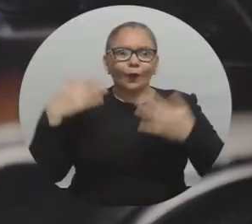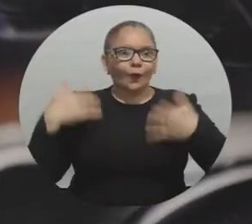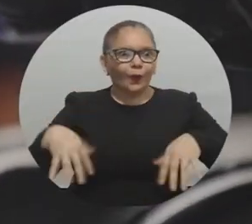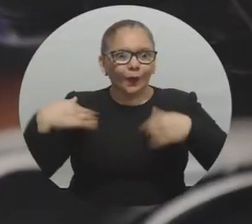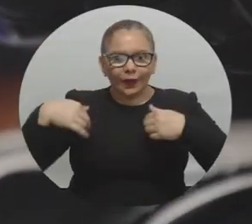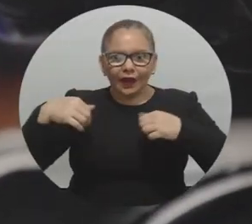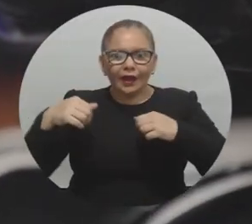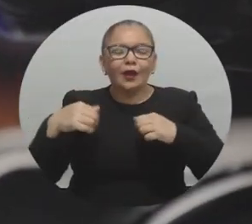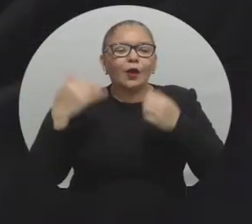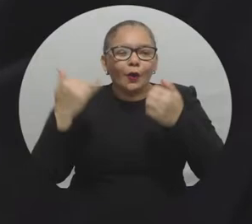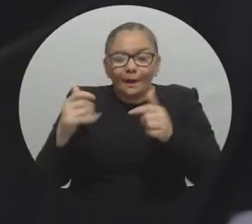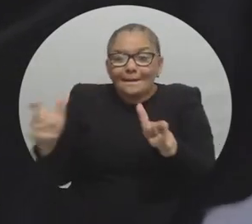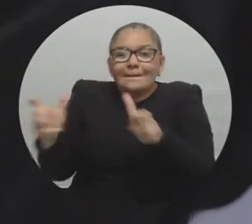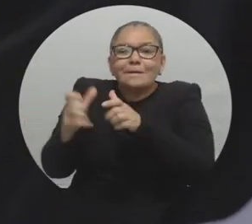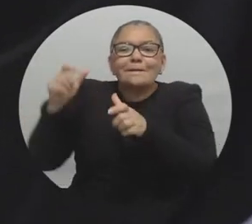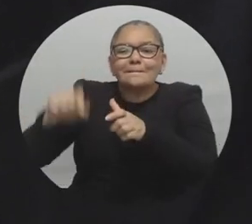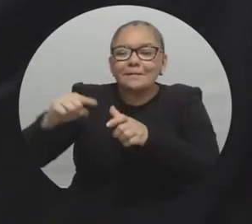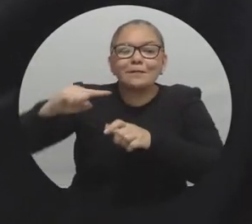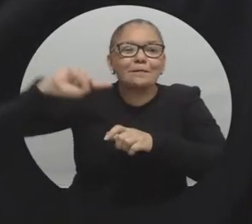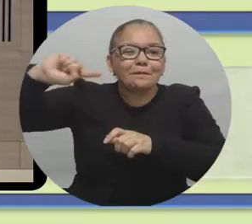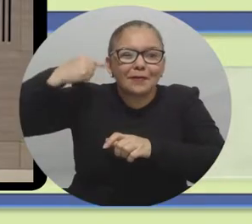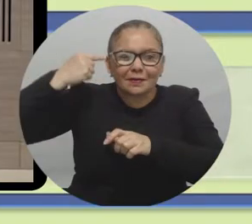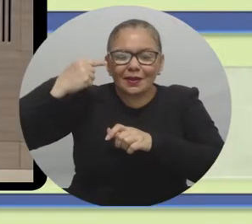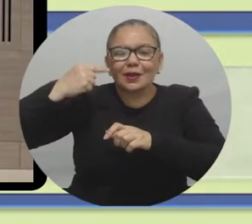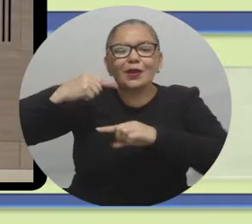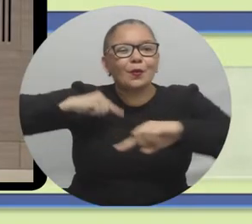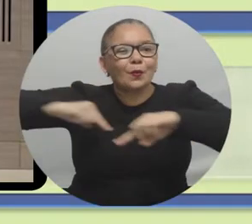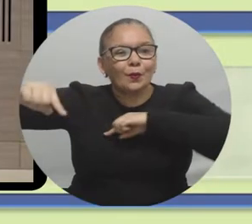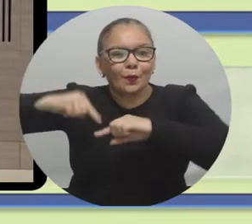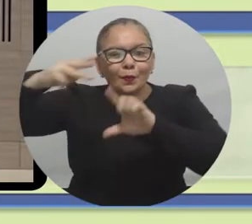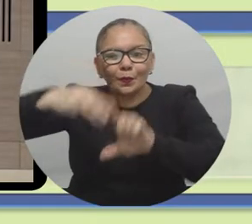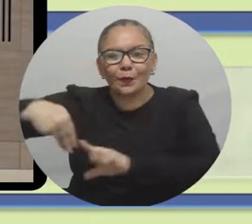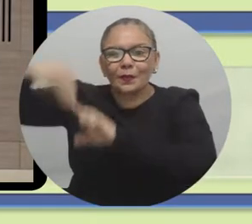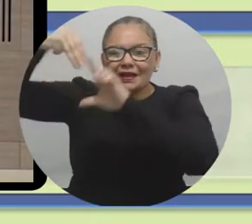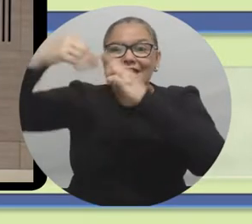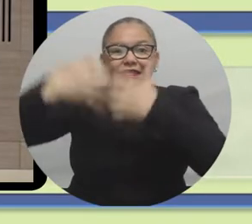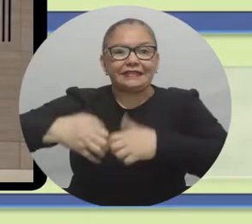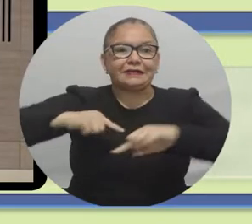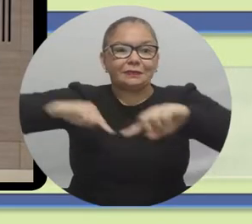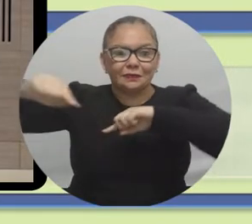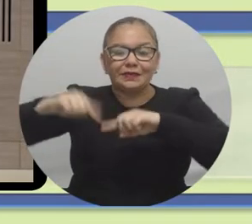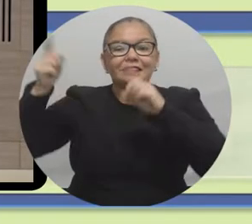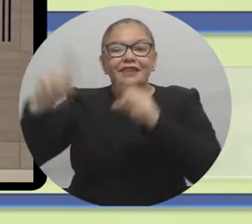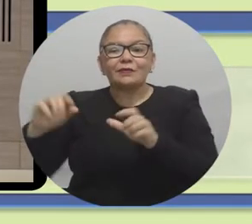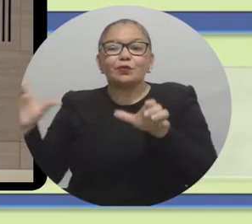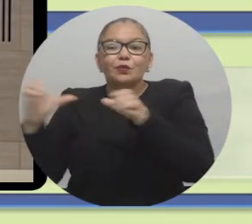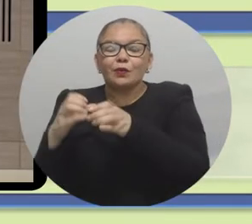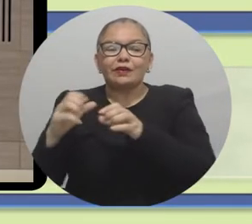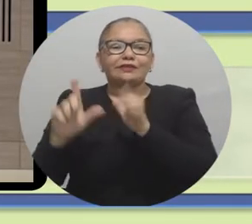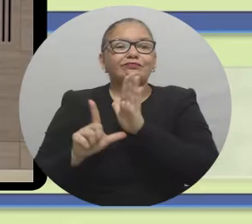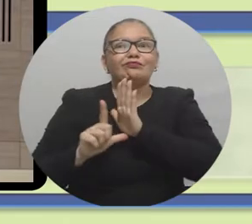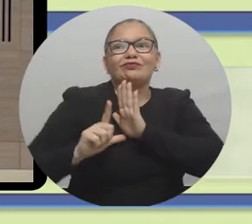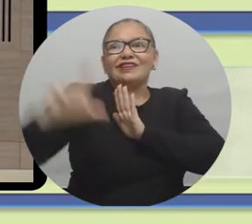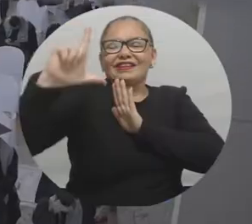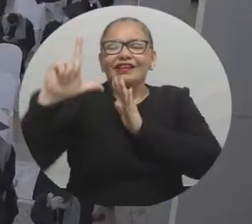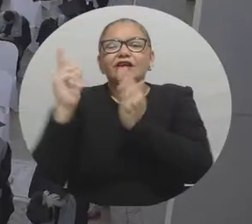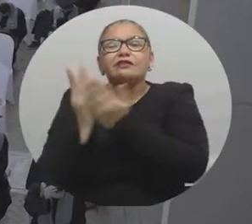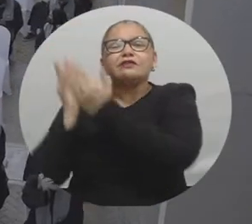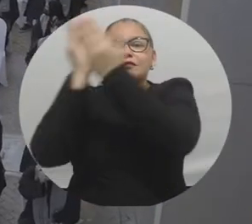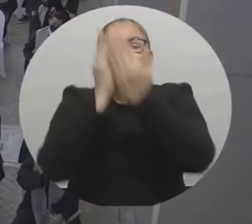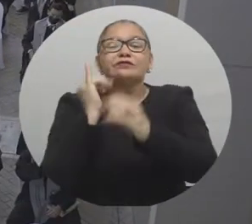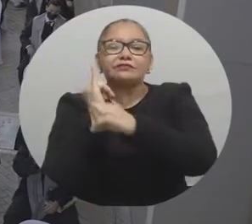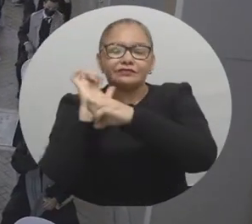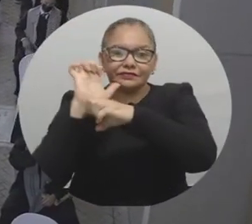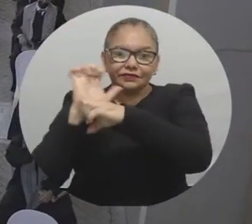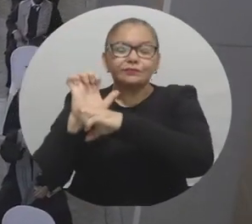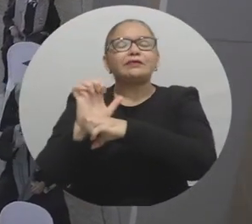Destacar que hoy graduamos nuestra primera egresada de la maestría en administración y la primera corte de la especialización en desarrollo y liderazgo de organizaciones educativas. A todos